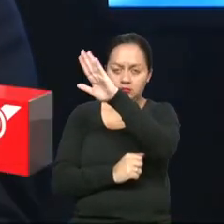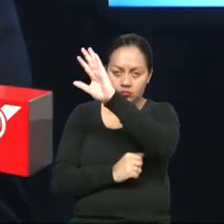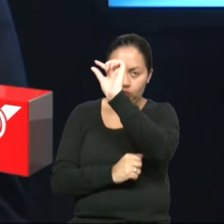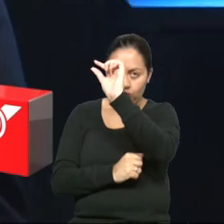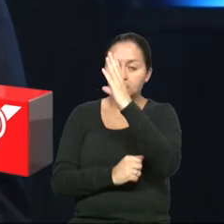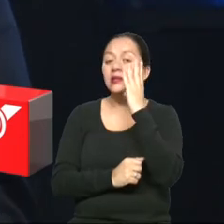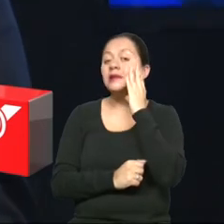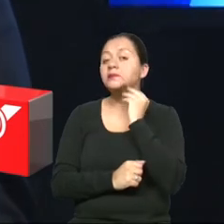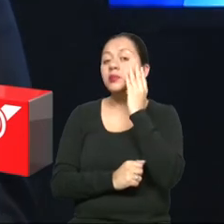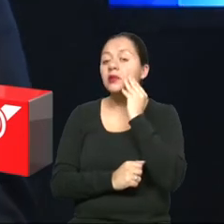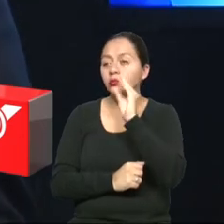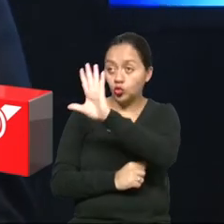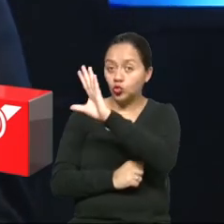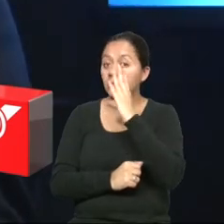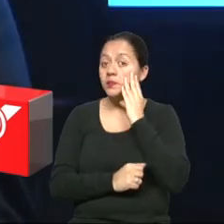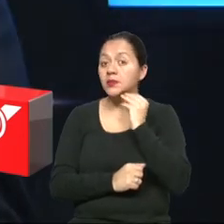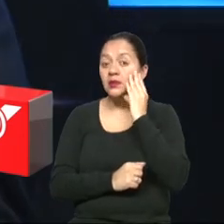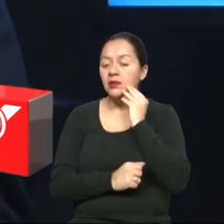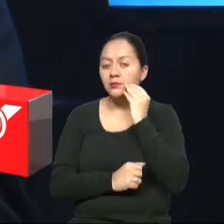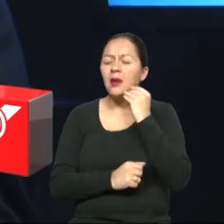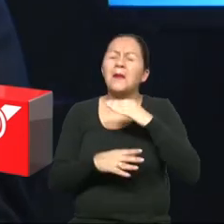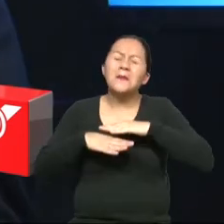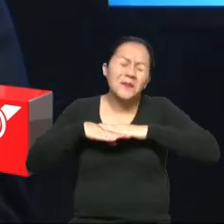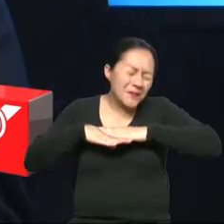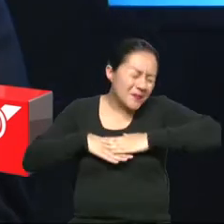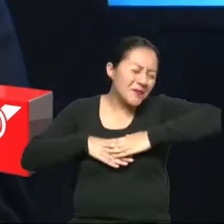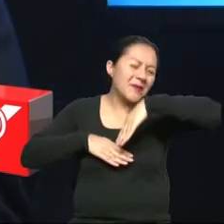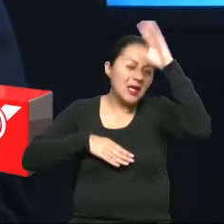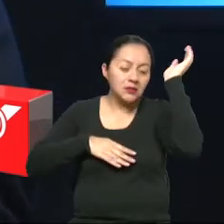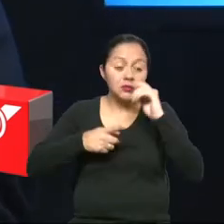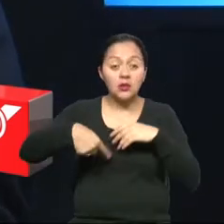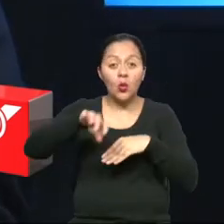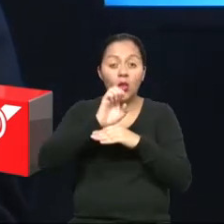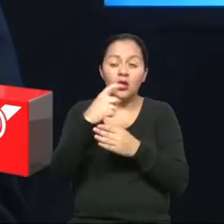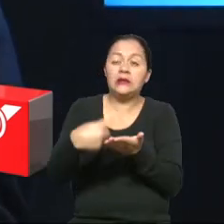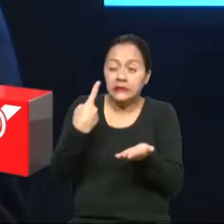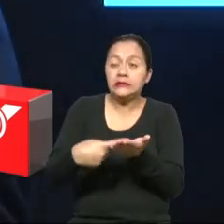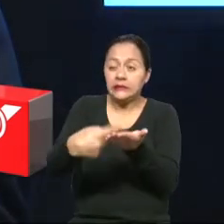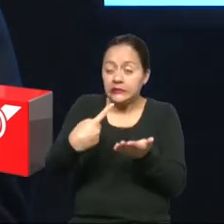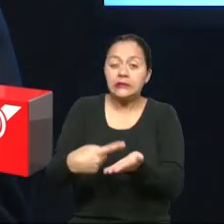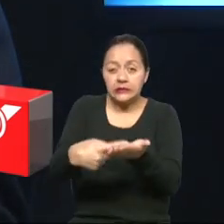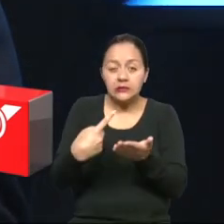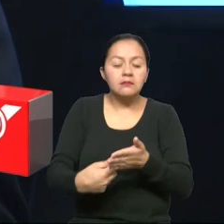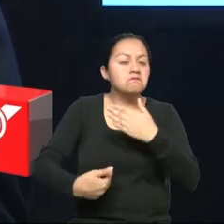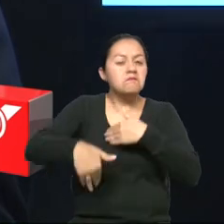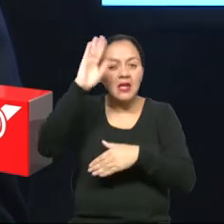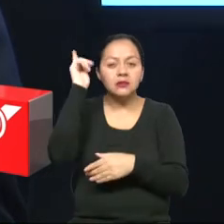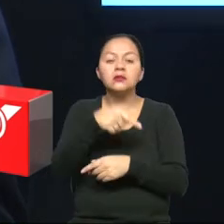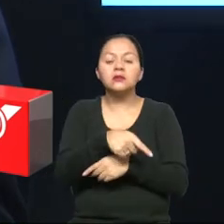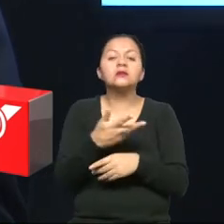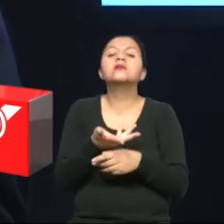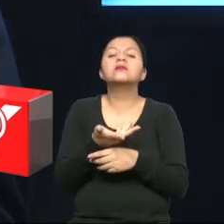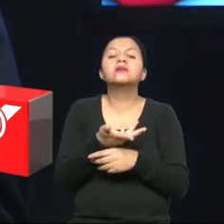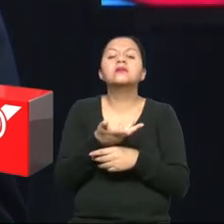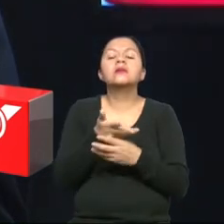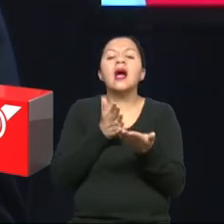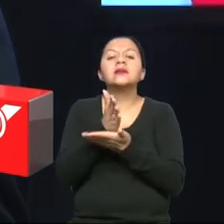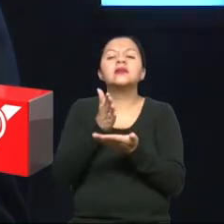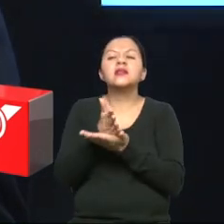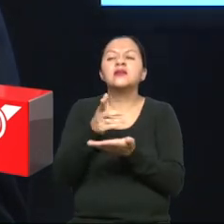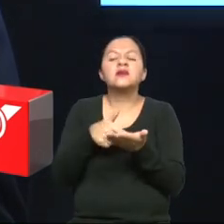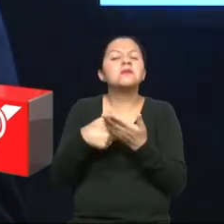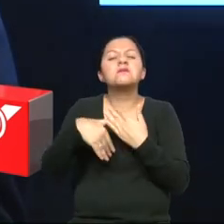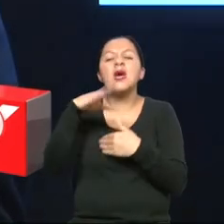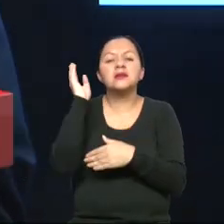¿cuál crees que ha sido la norma que más se haya debatido en los comités técnicos en tema de accesibilidad,